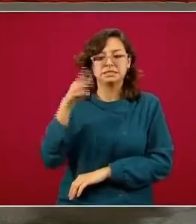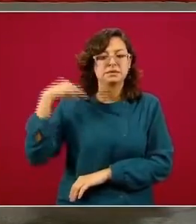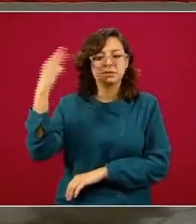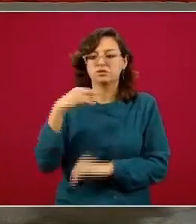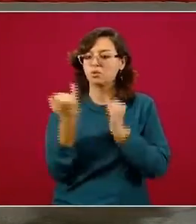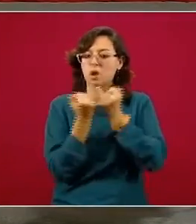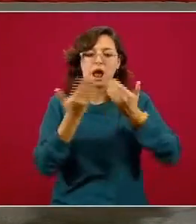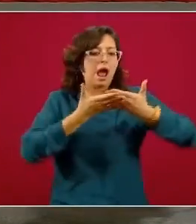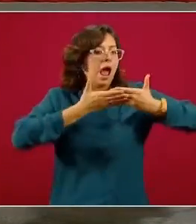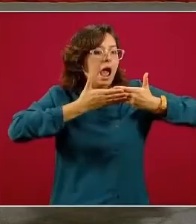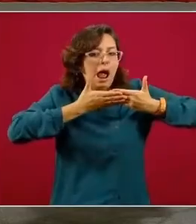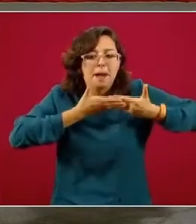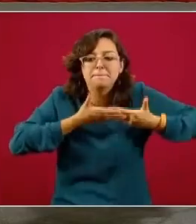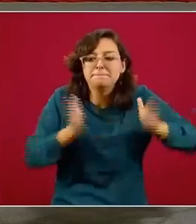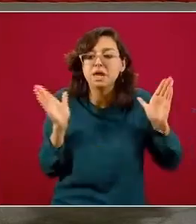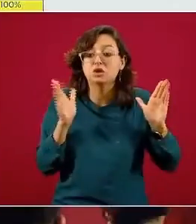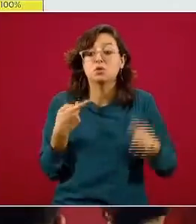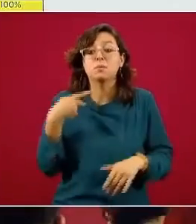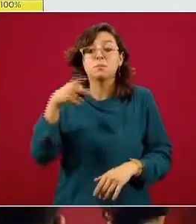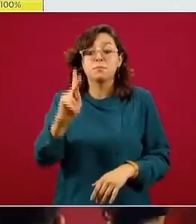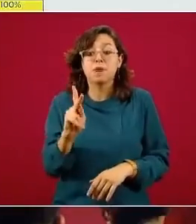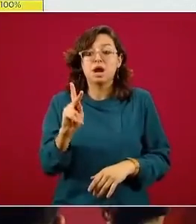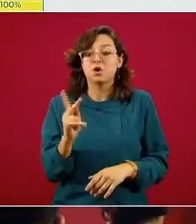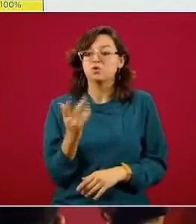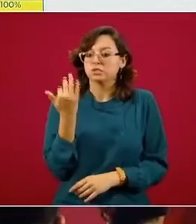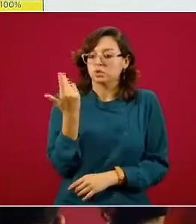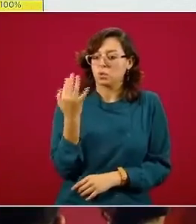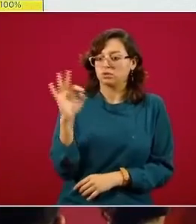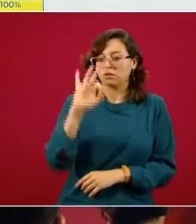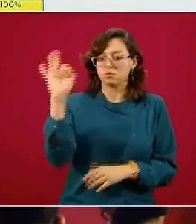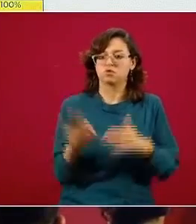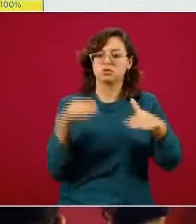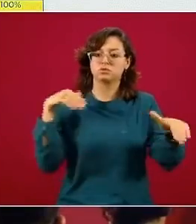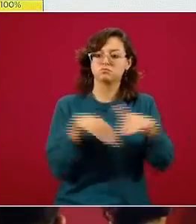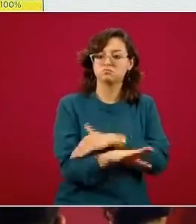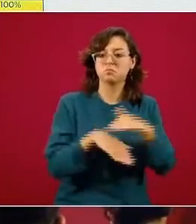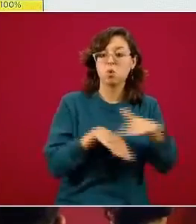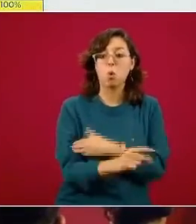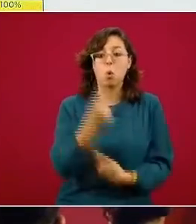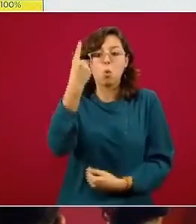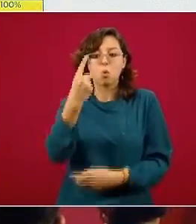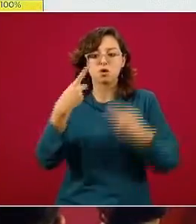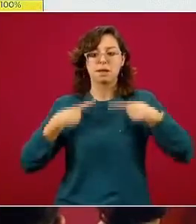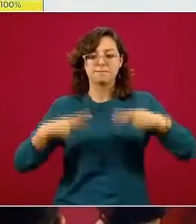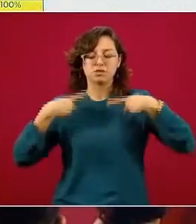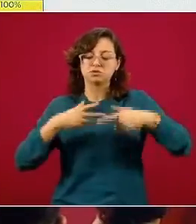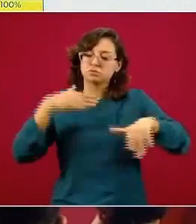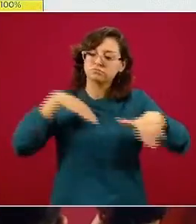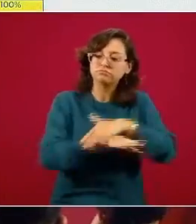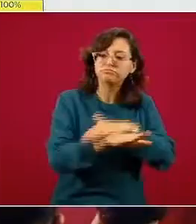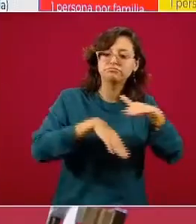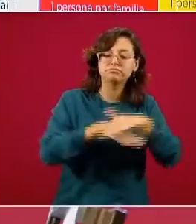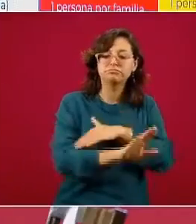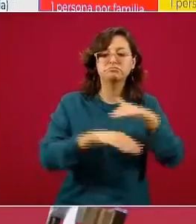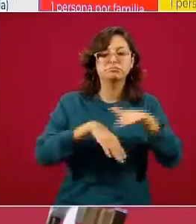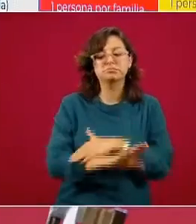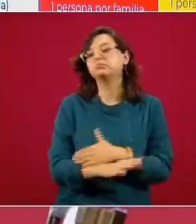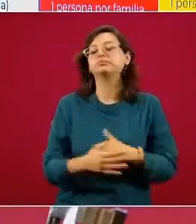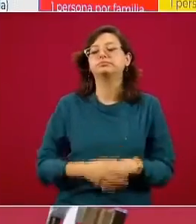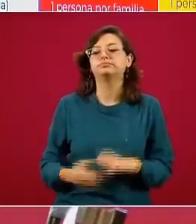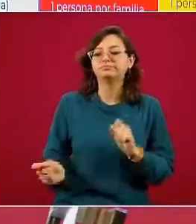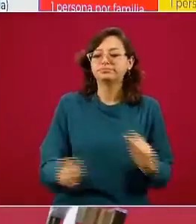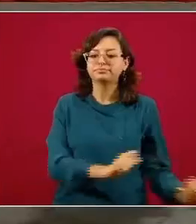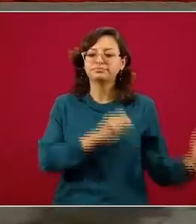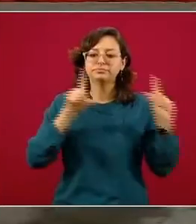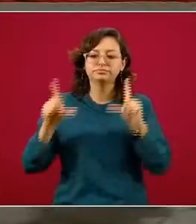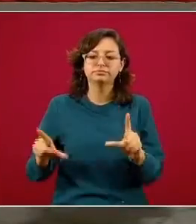solamente hay un aforo máximo del 50% y puede pasar una persona por familia y así en la siguiente por